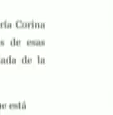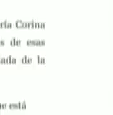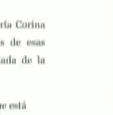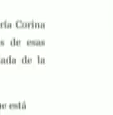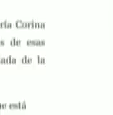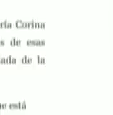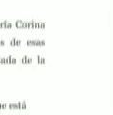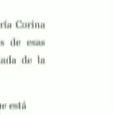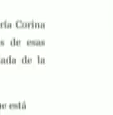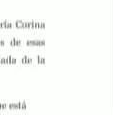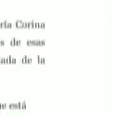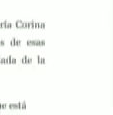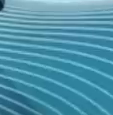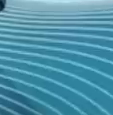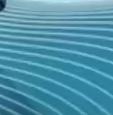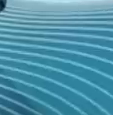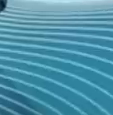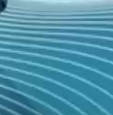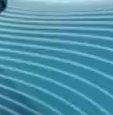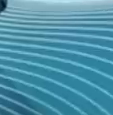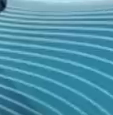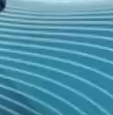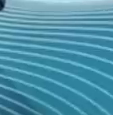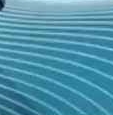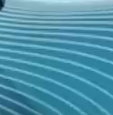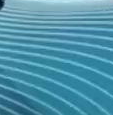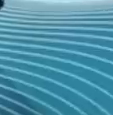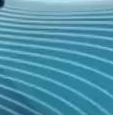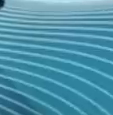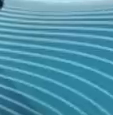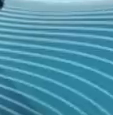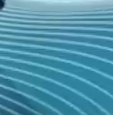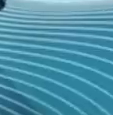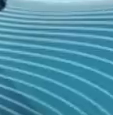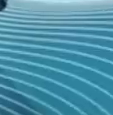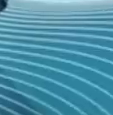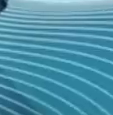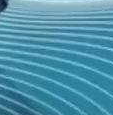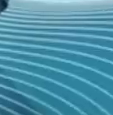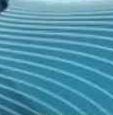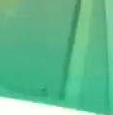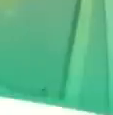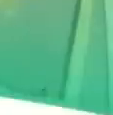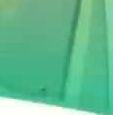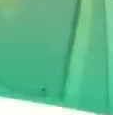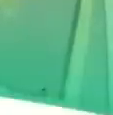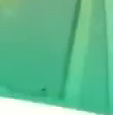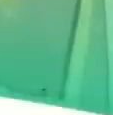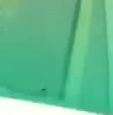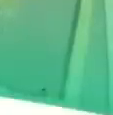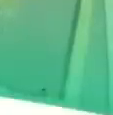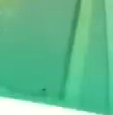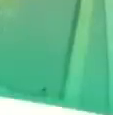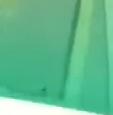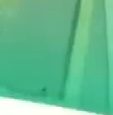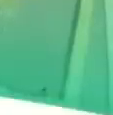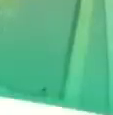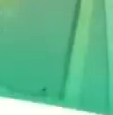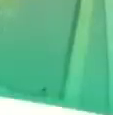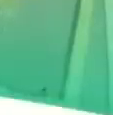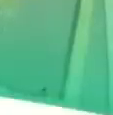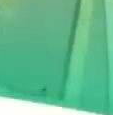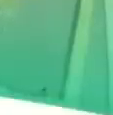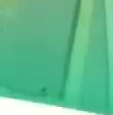elecciones presidenciales podría darse a través de la rebelión militar y civil. Bueno, vuelven a sus andadas,